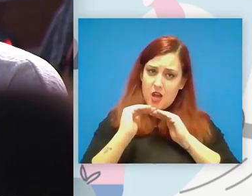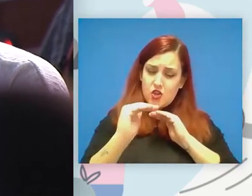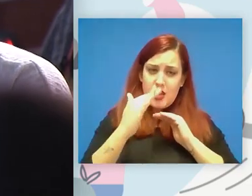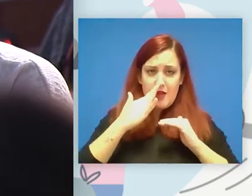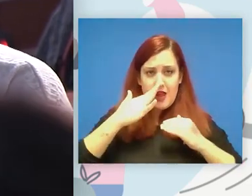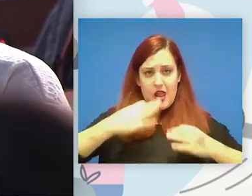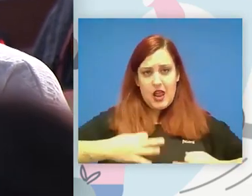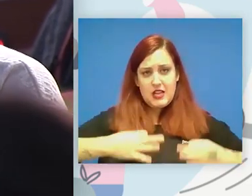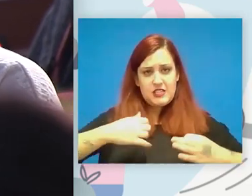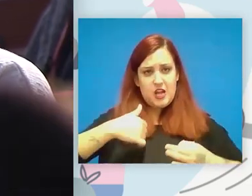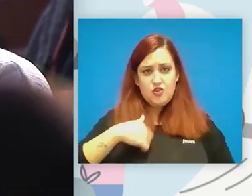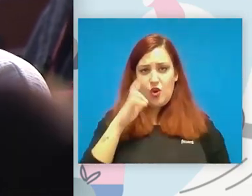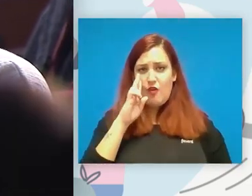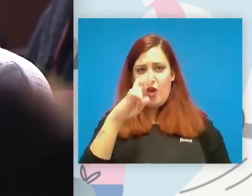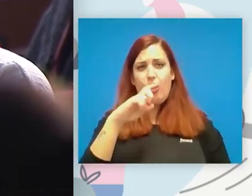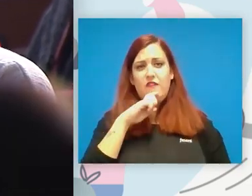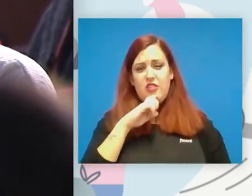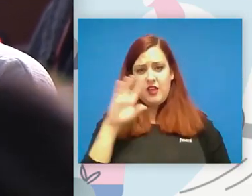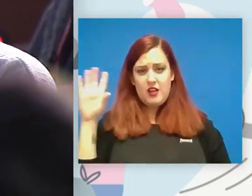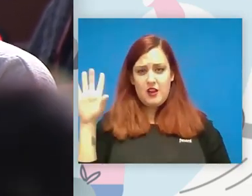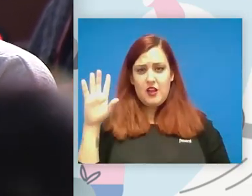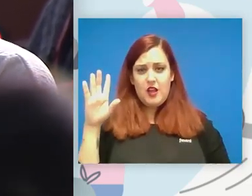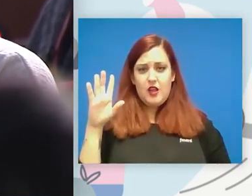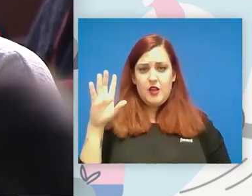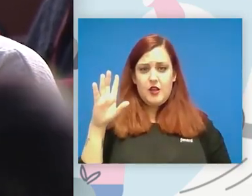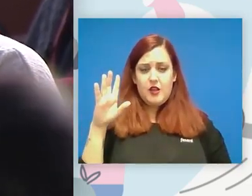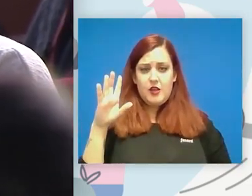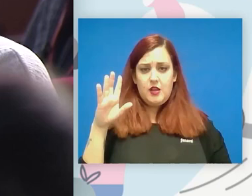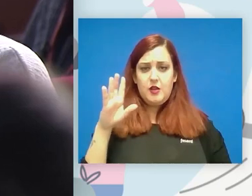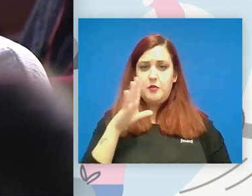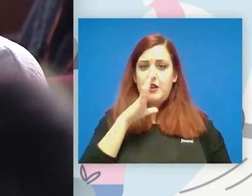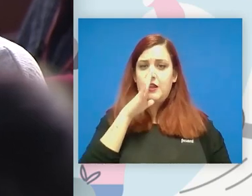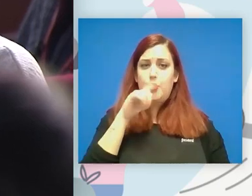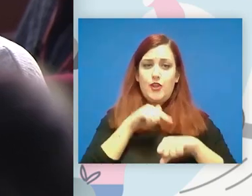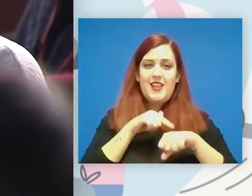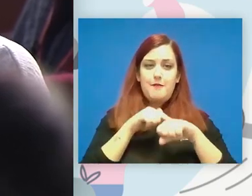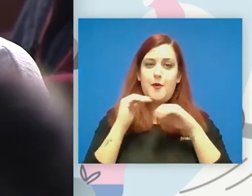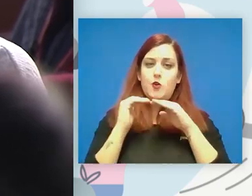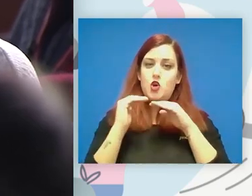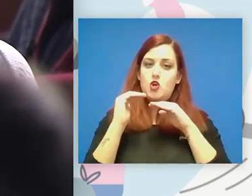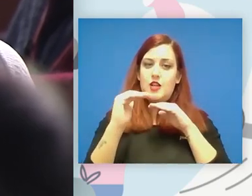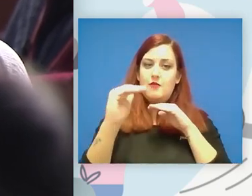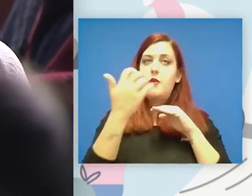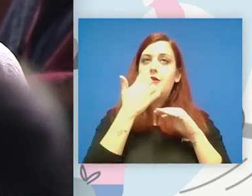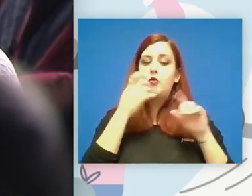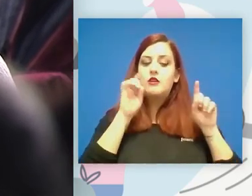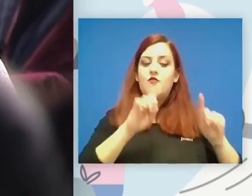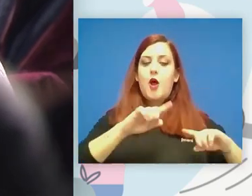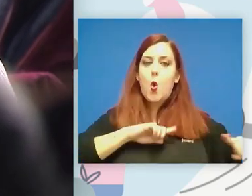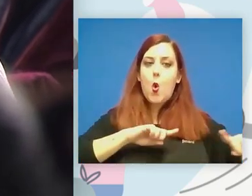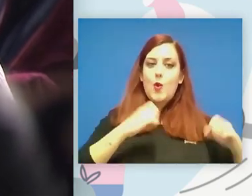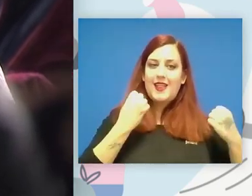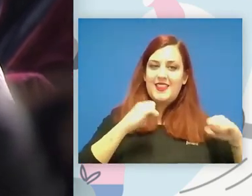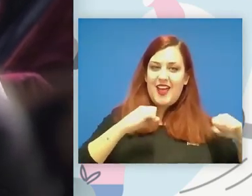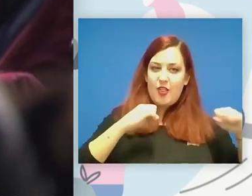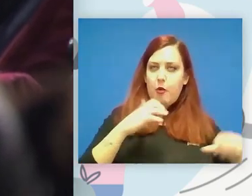yo cada vez lo encuentro más difícil porque que algo se mantenga en el tiempo tú puedes formar un entrenador te llega